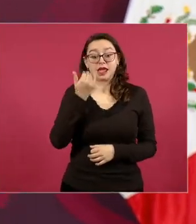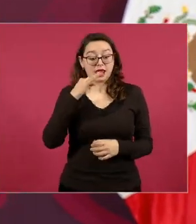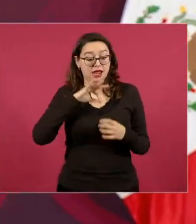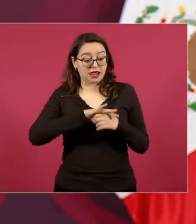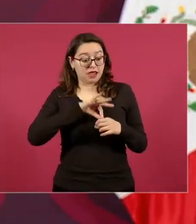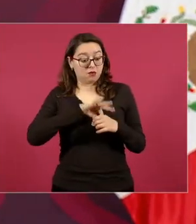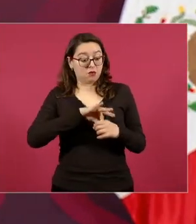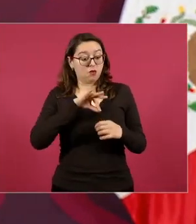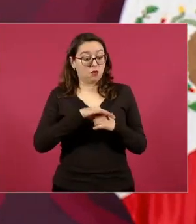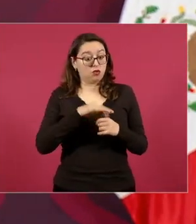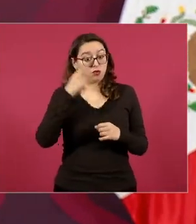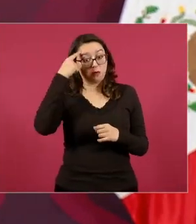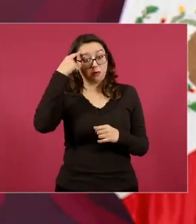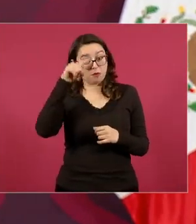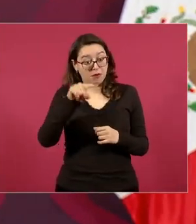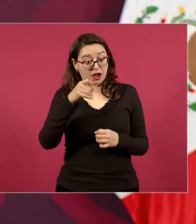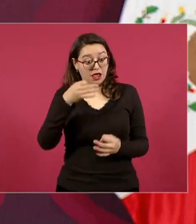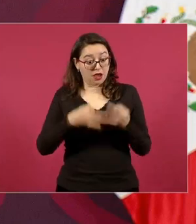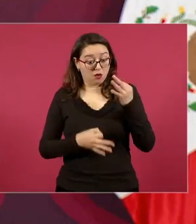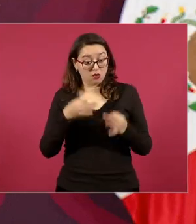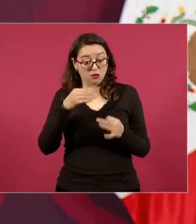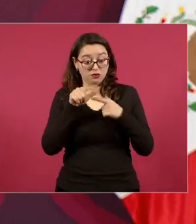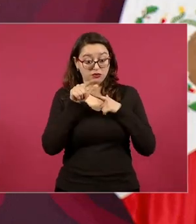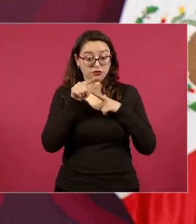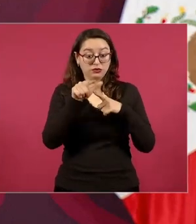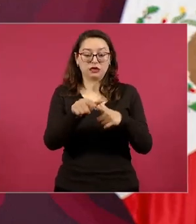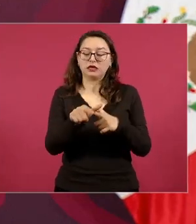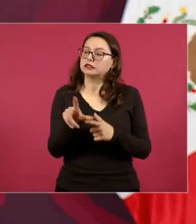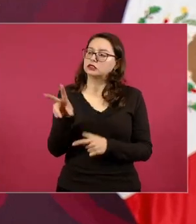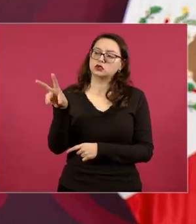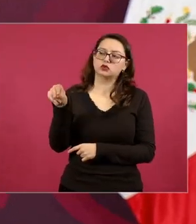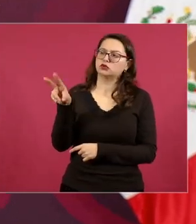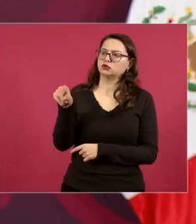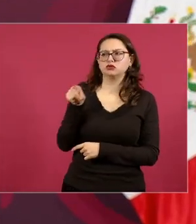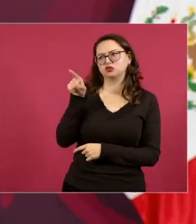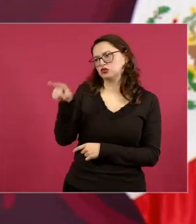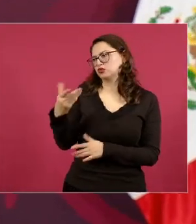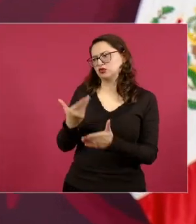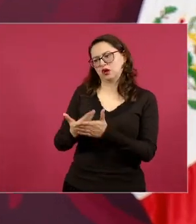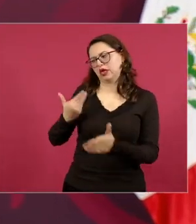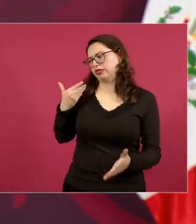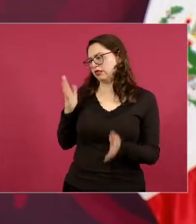a ministro no primo hermano por ti no voto